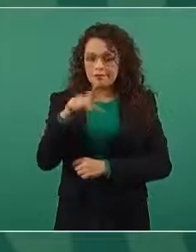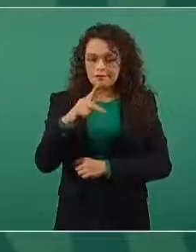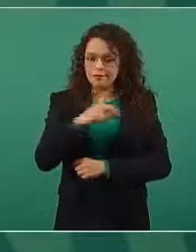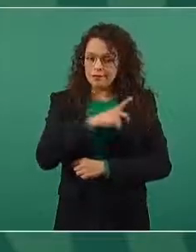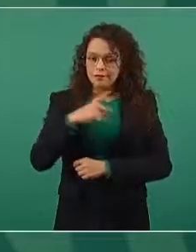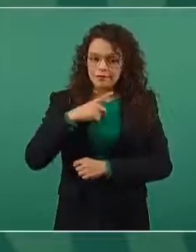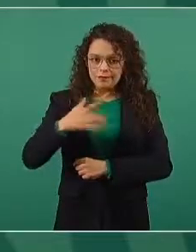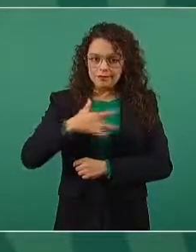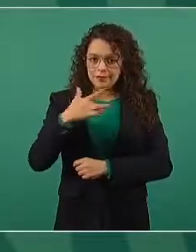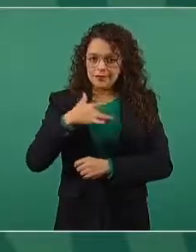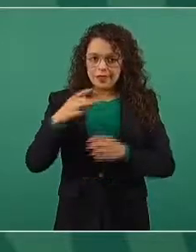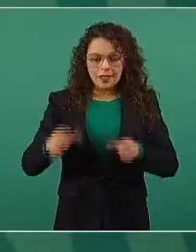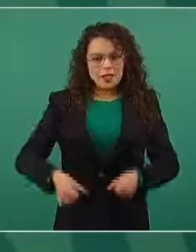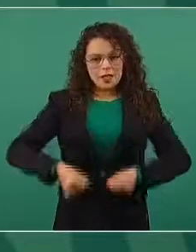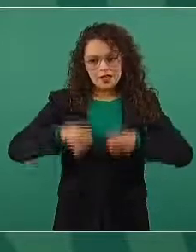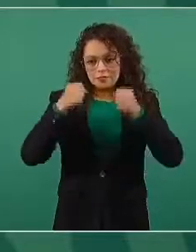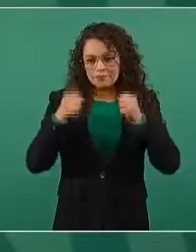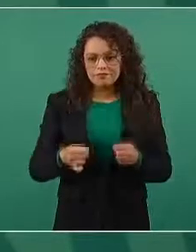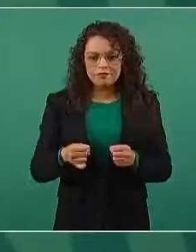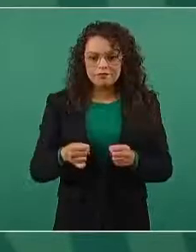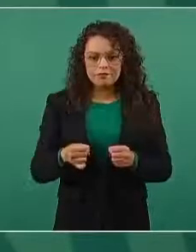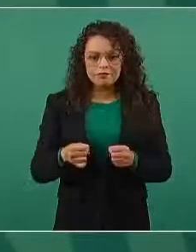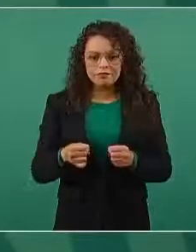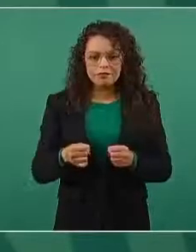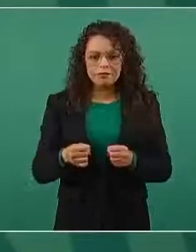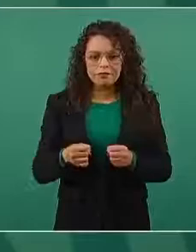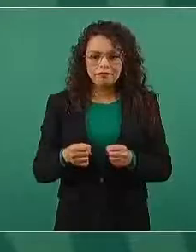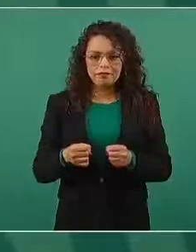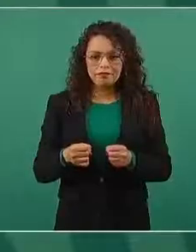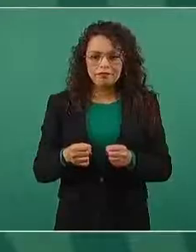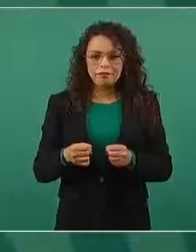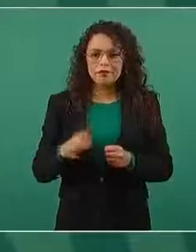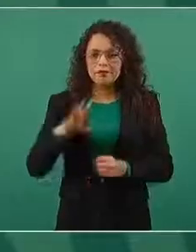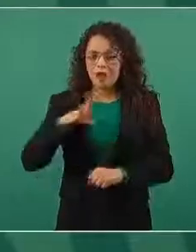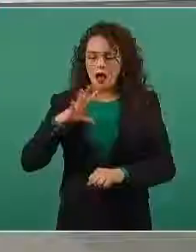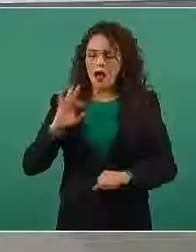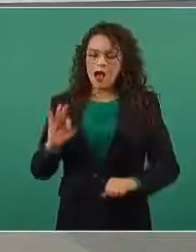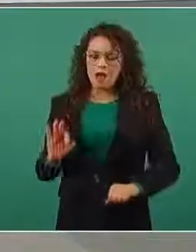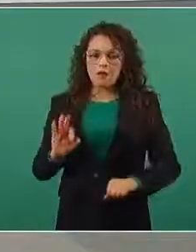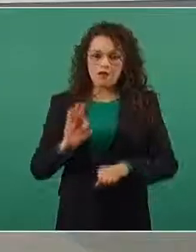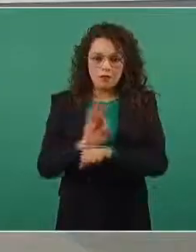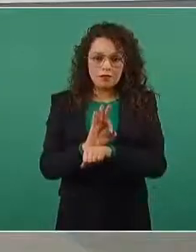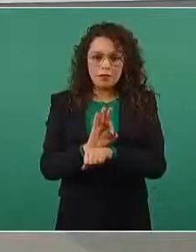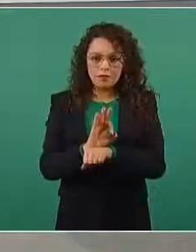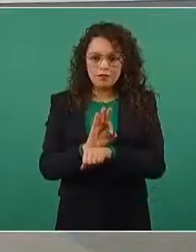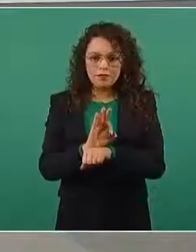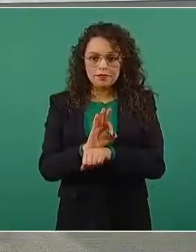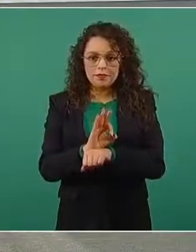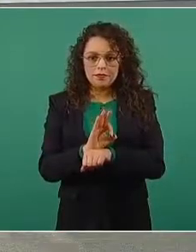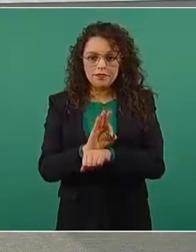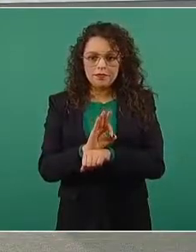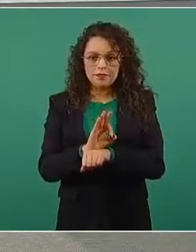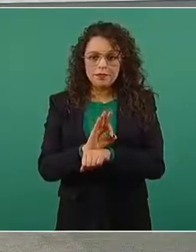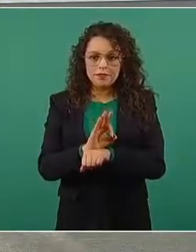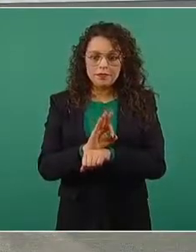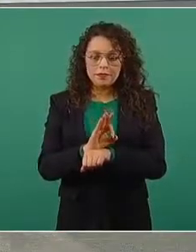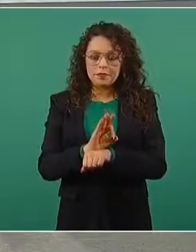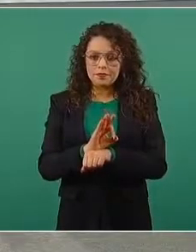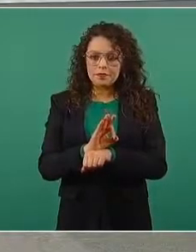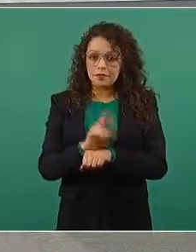de protección. Es nuestra